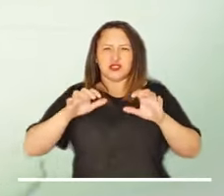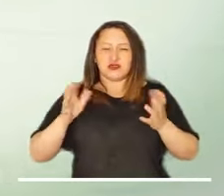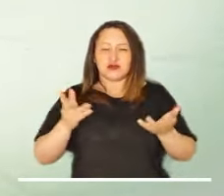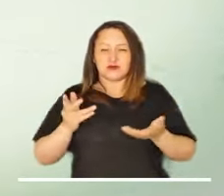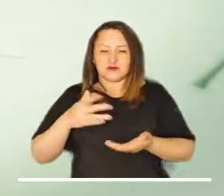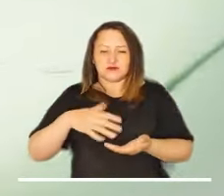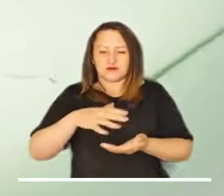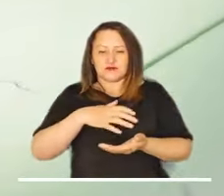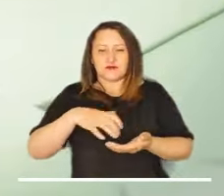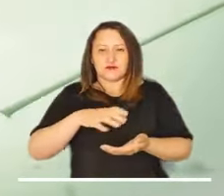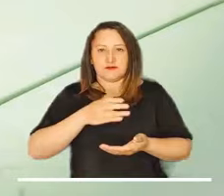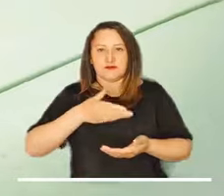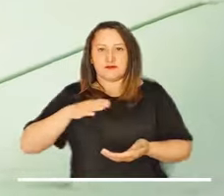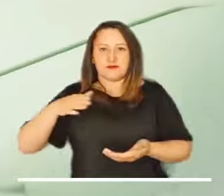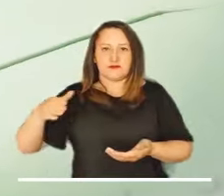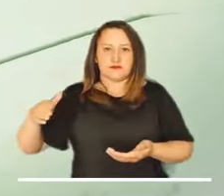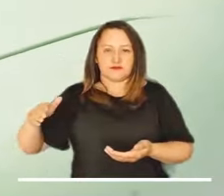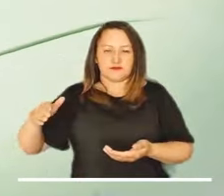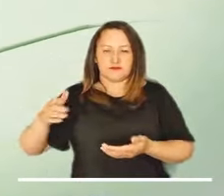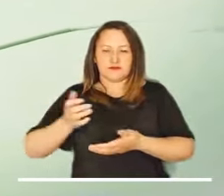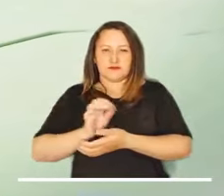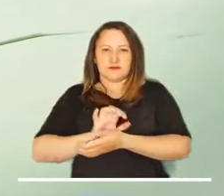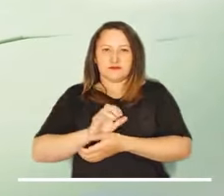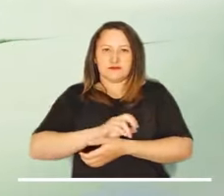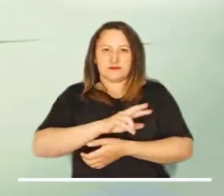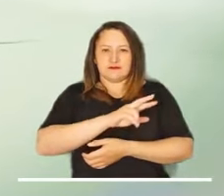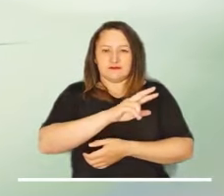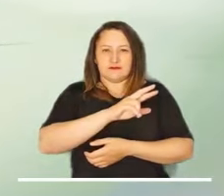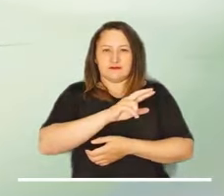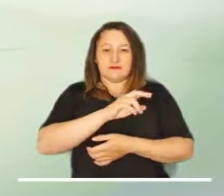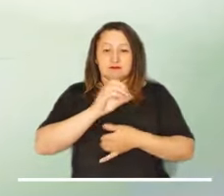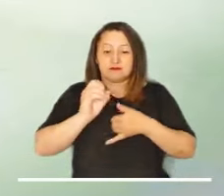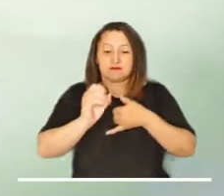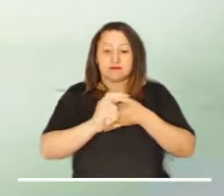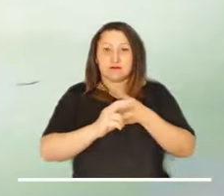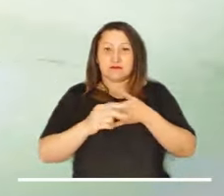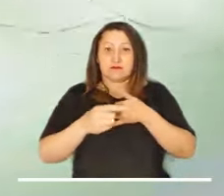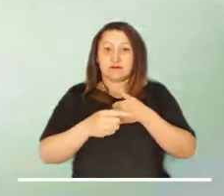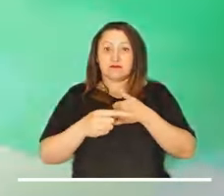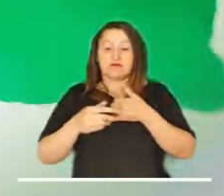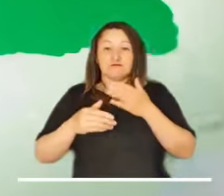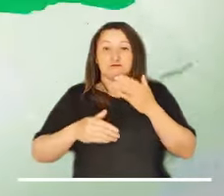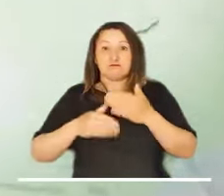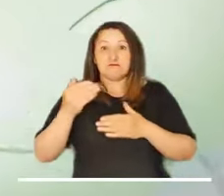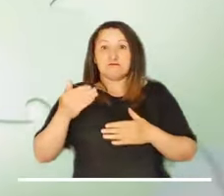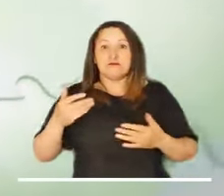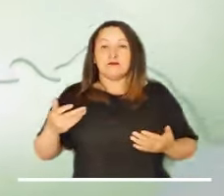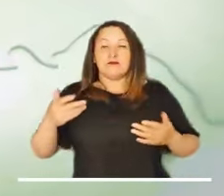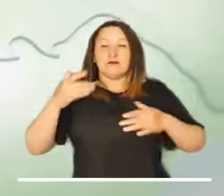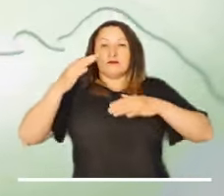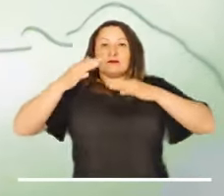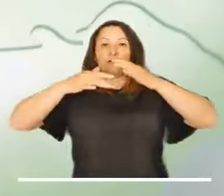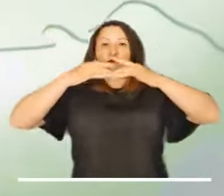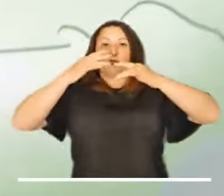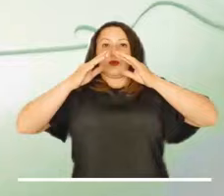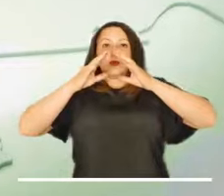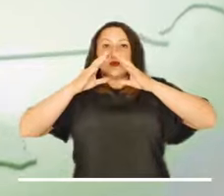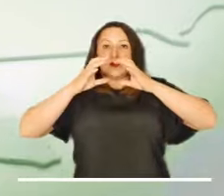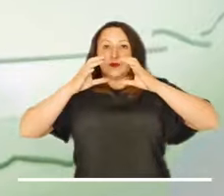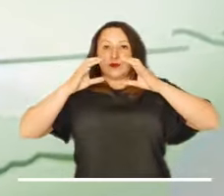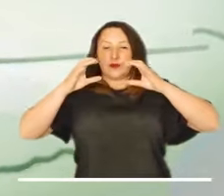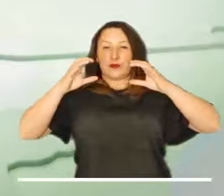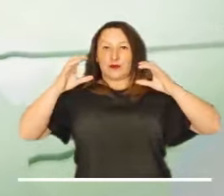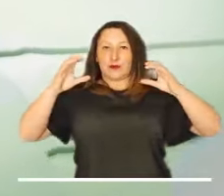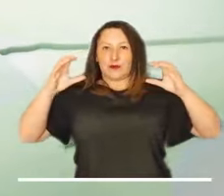descartar chubascos en Santander, Antioquia y el eje cafetero. La Orinoquía inicia la jornada con un cielo